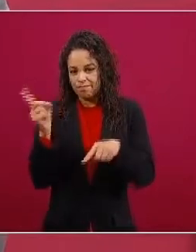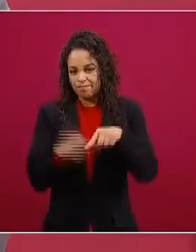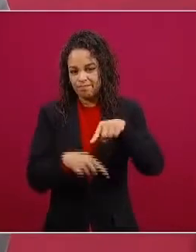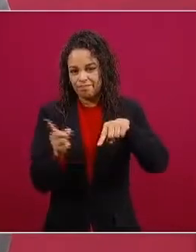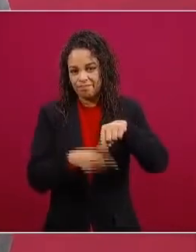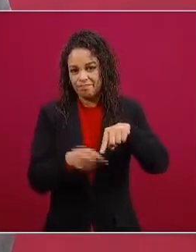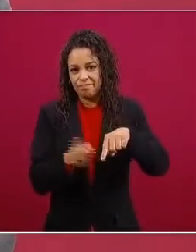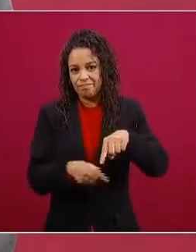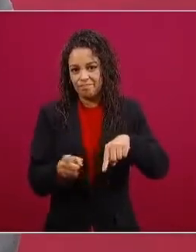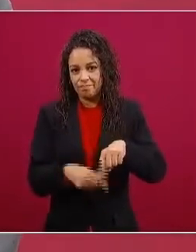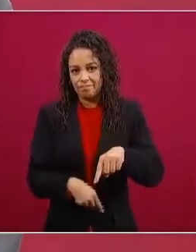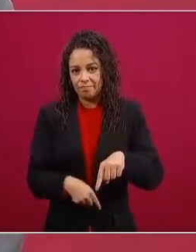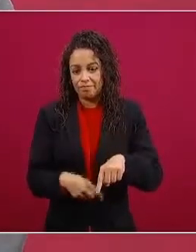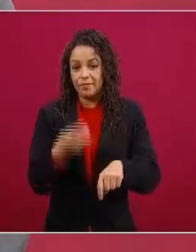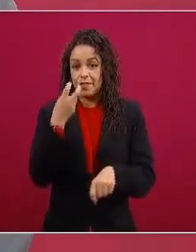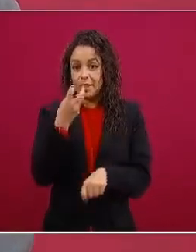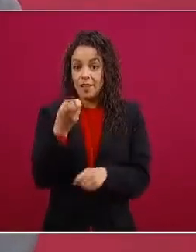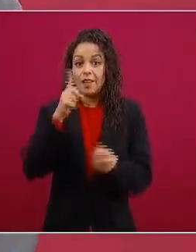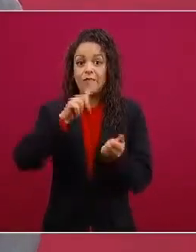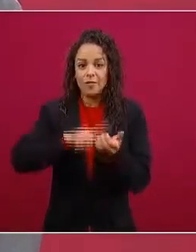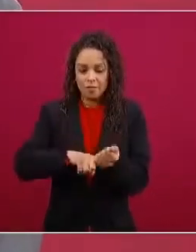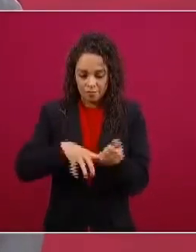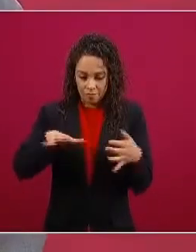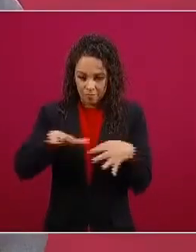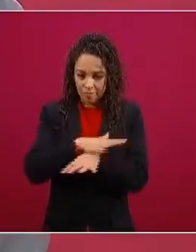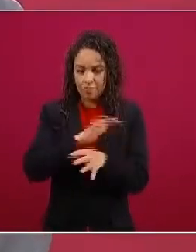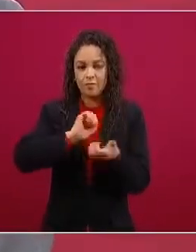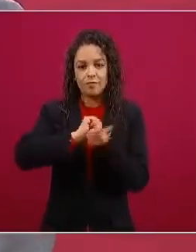transformación entonces que tengan confianza